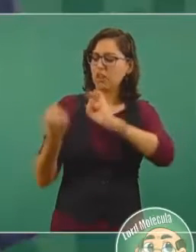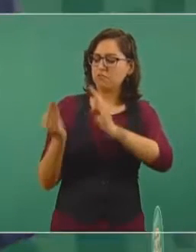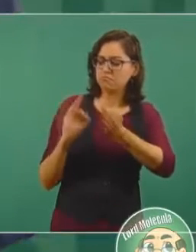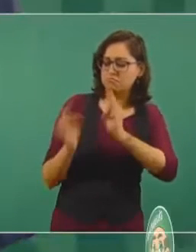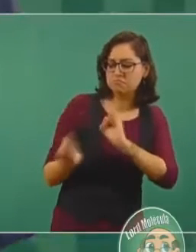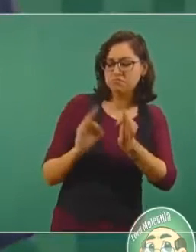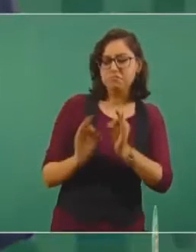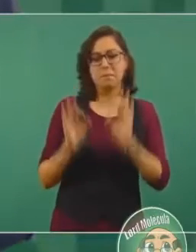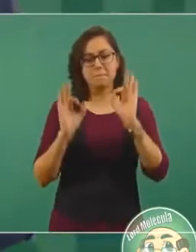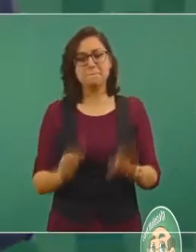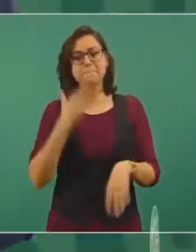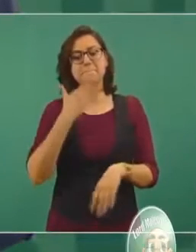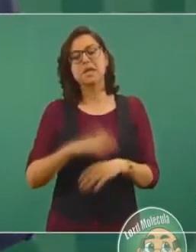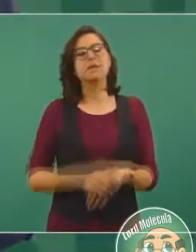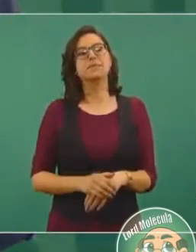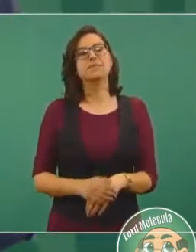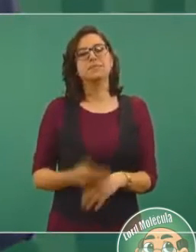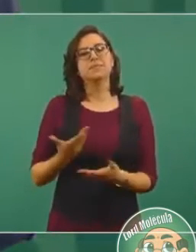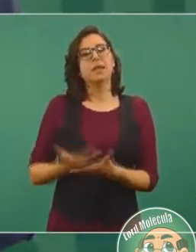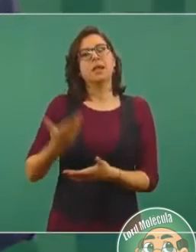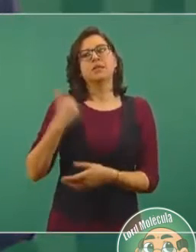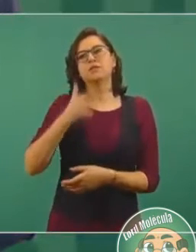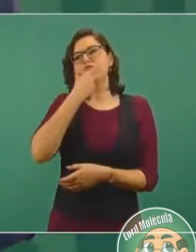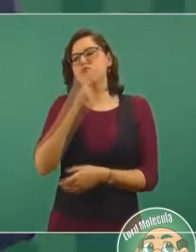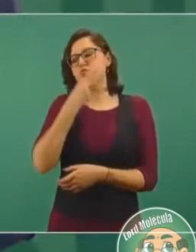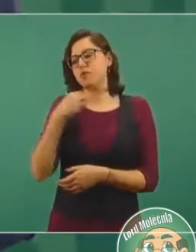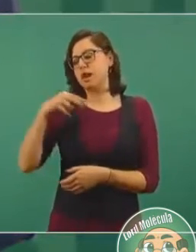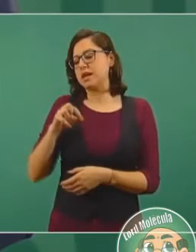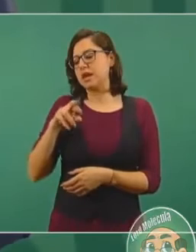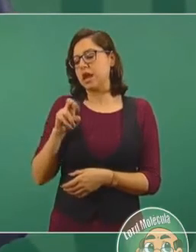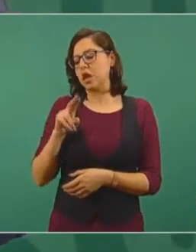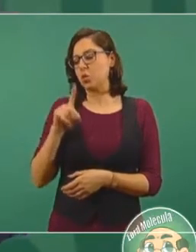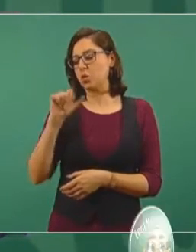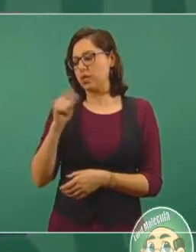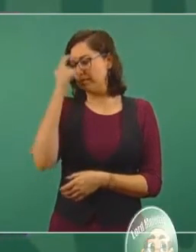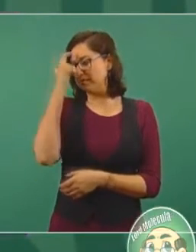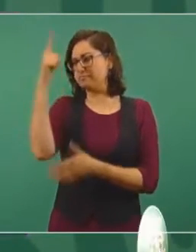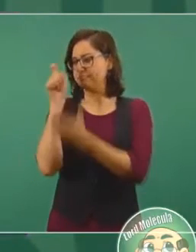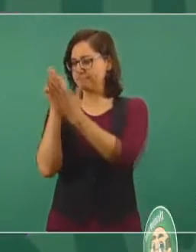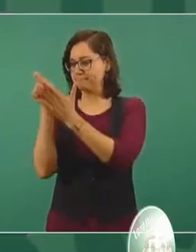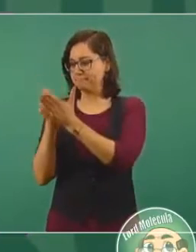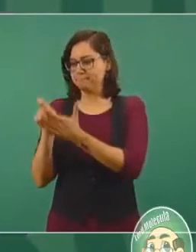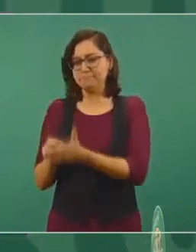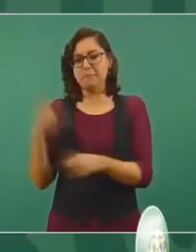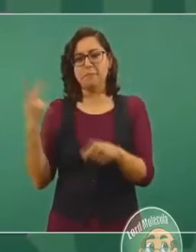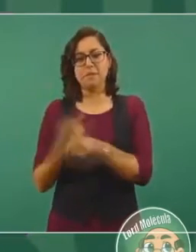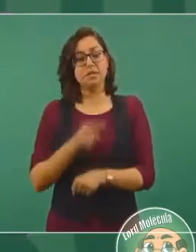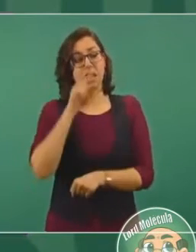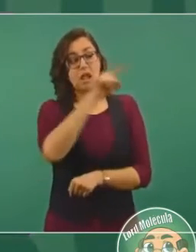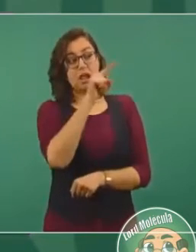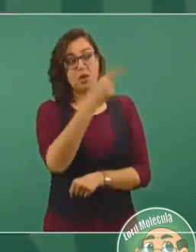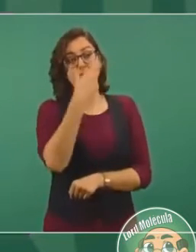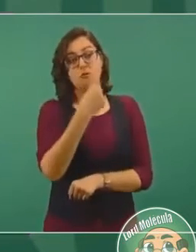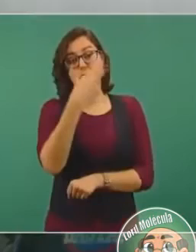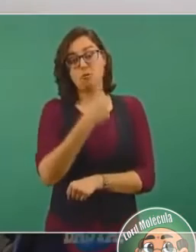Negruda decía que Roosevelt era el titán de las libertades